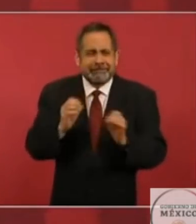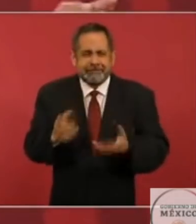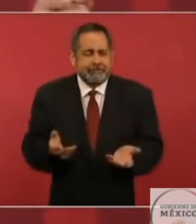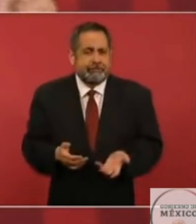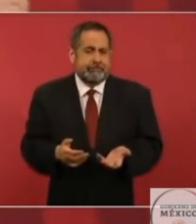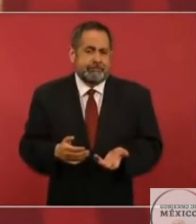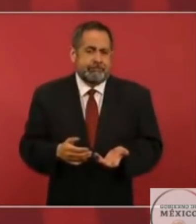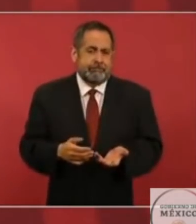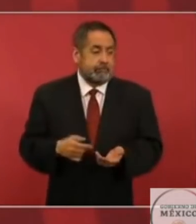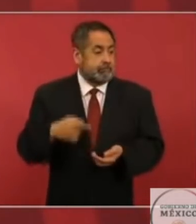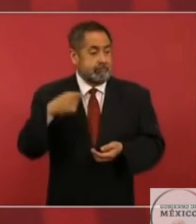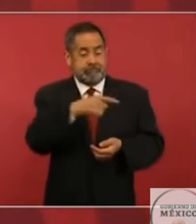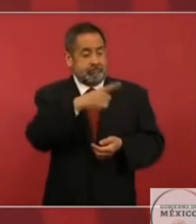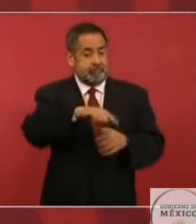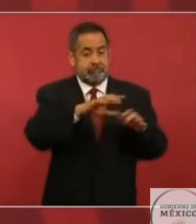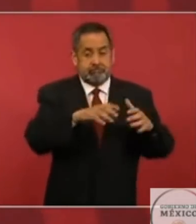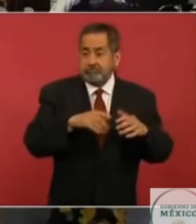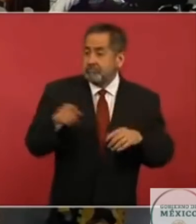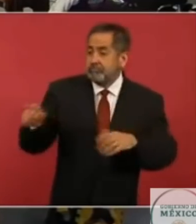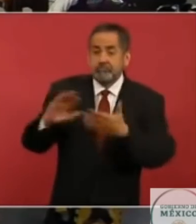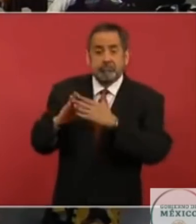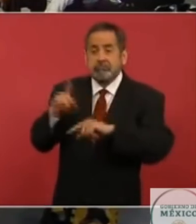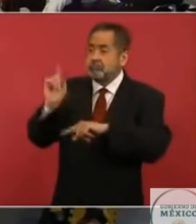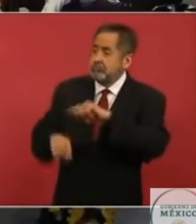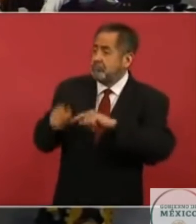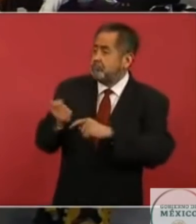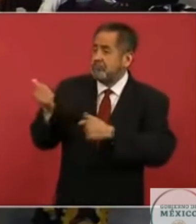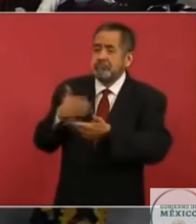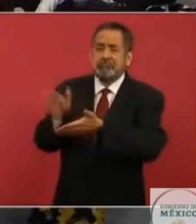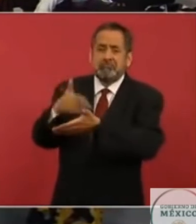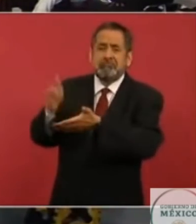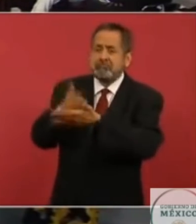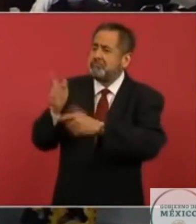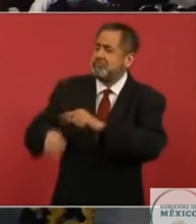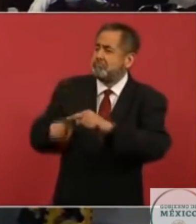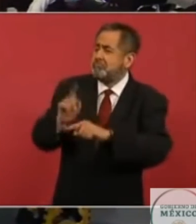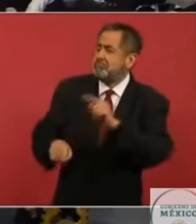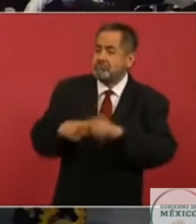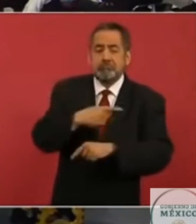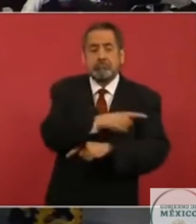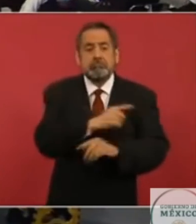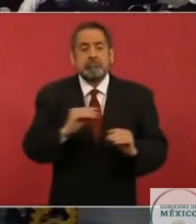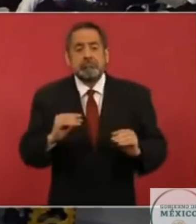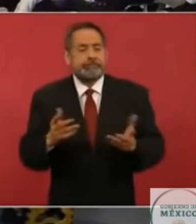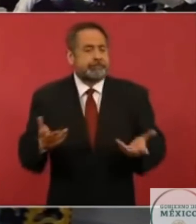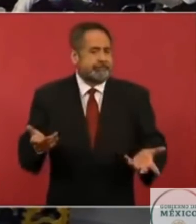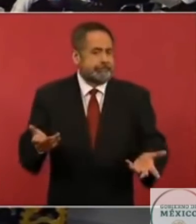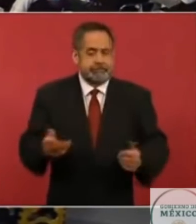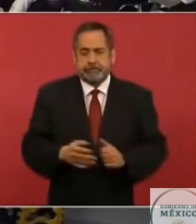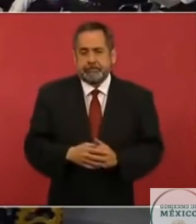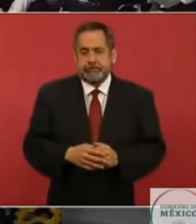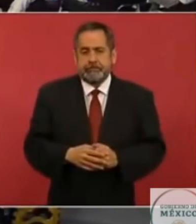despojaron a las comunidades de sus tierras, dicen